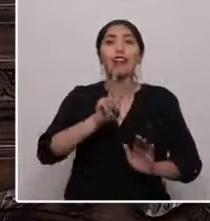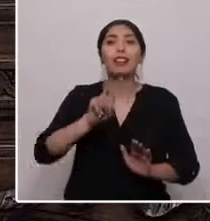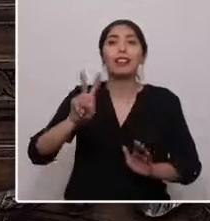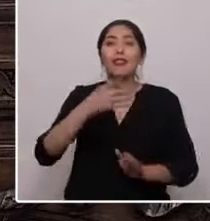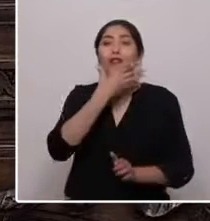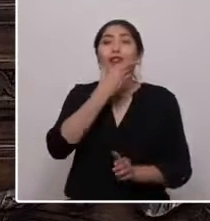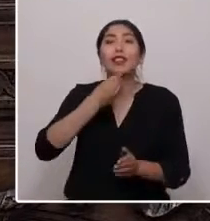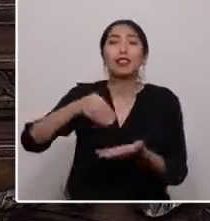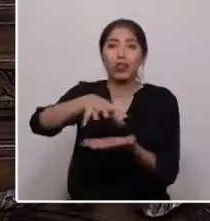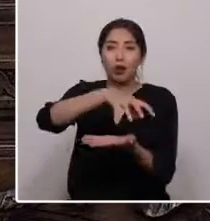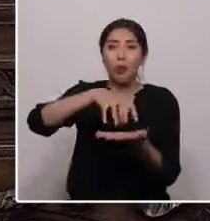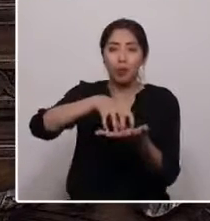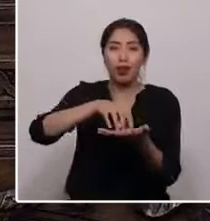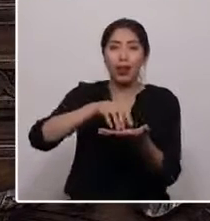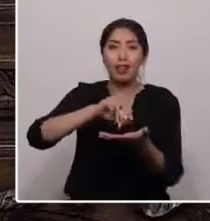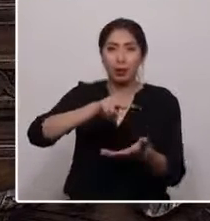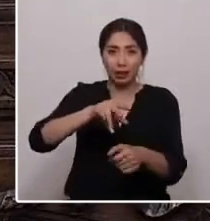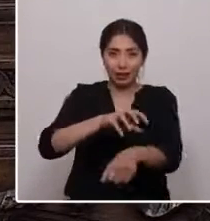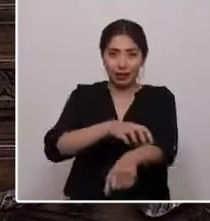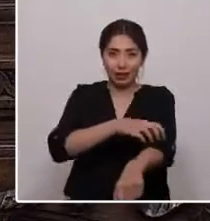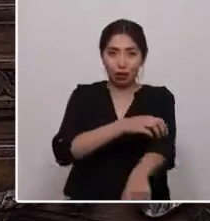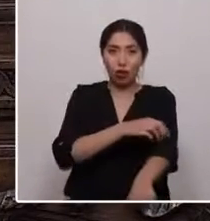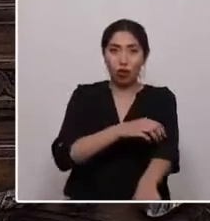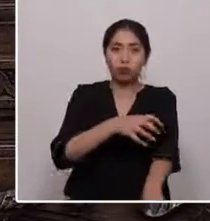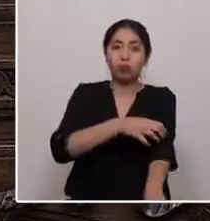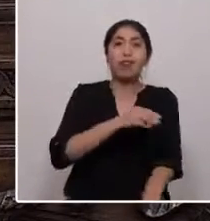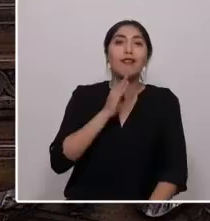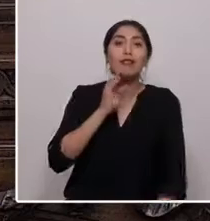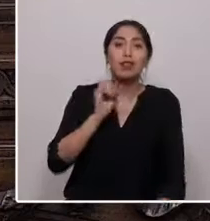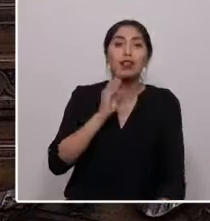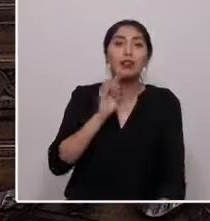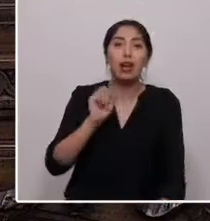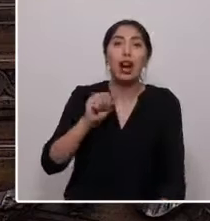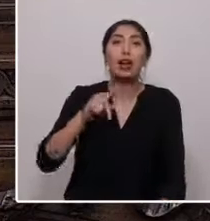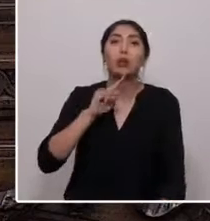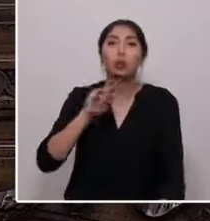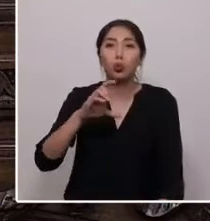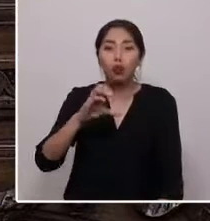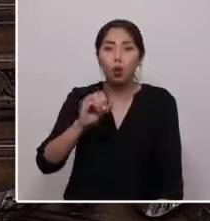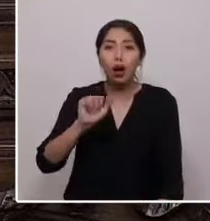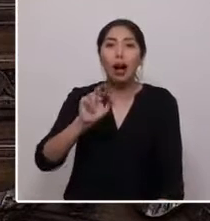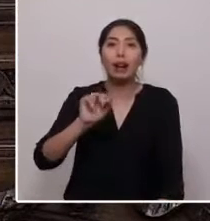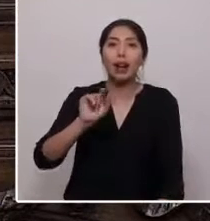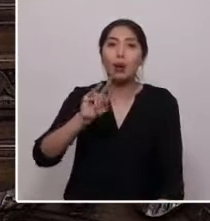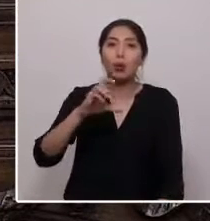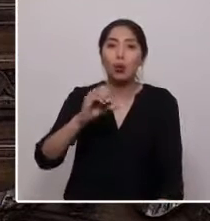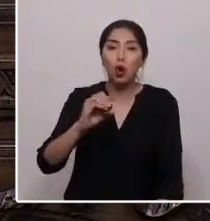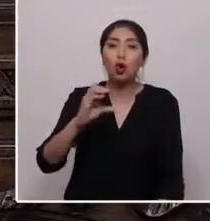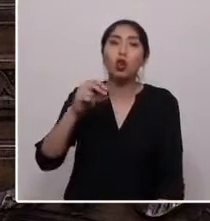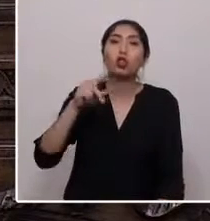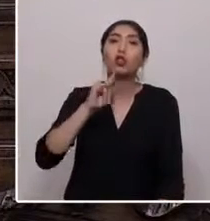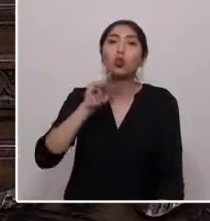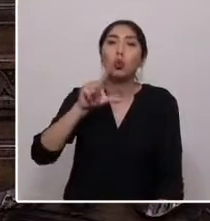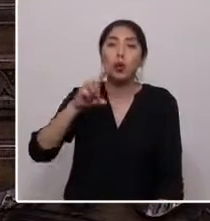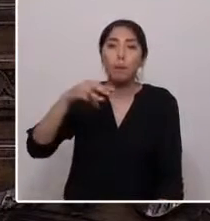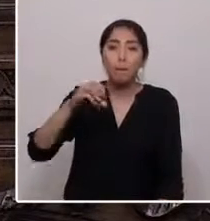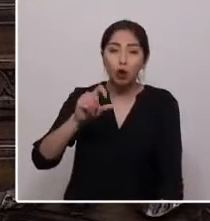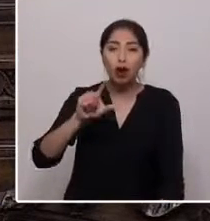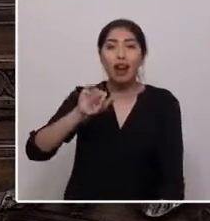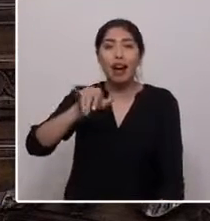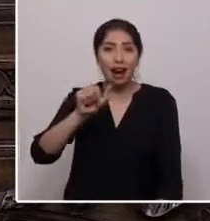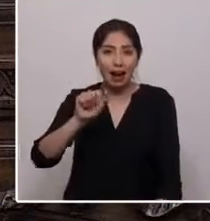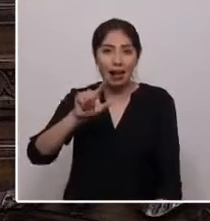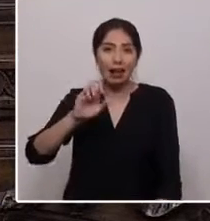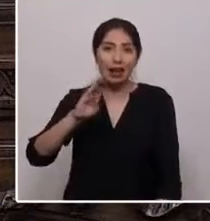nuestro territorio. Alto Bío Bío, Antuco, Arauco, Cabrero, Cañete, Contulmo, Curanilagüe, Laja, Lebu, Los